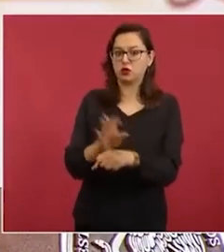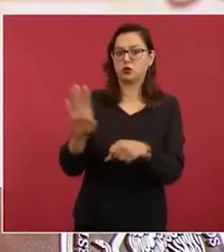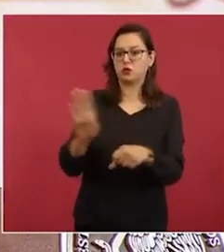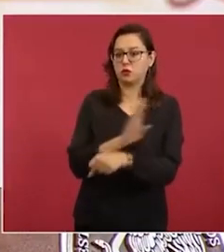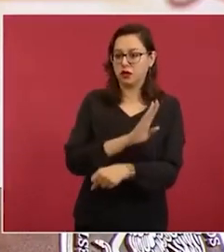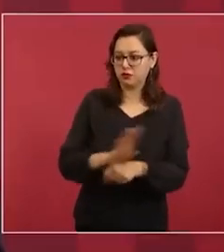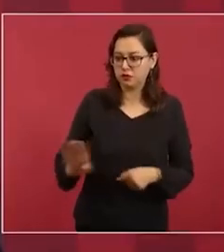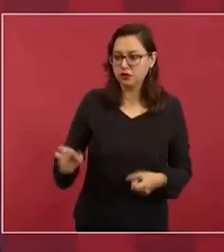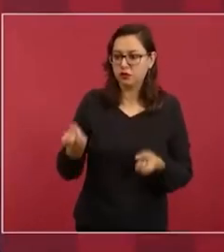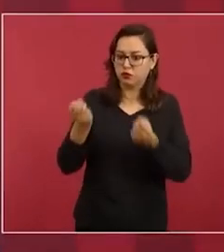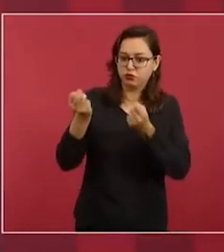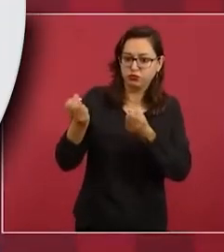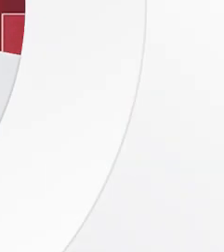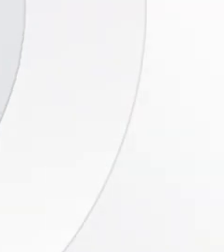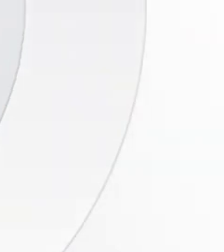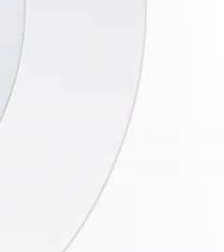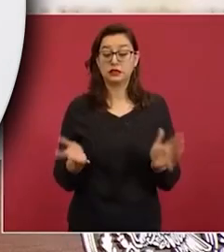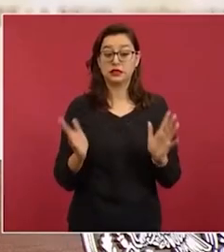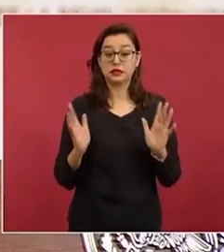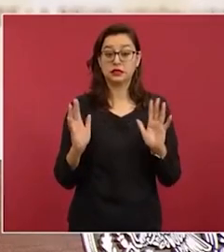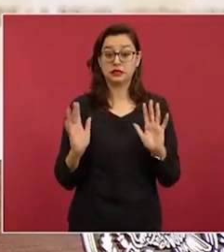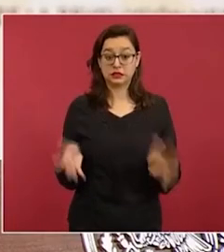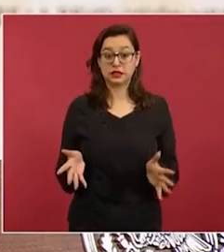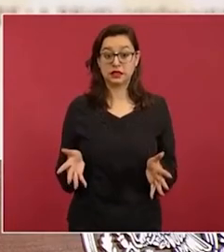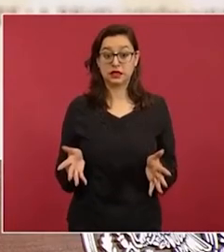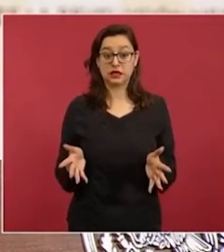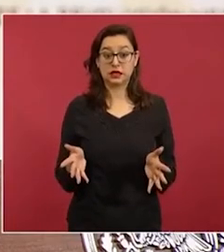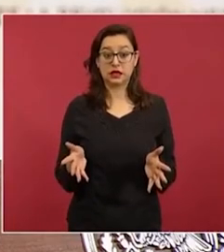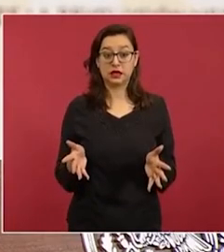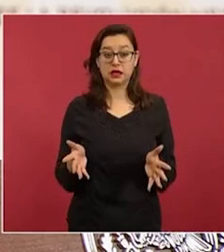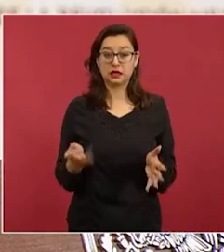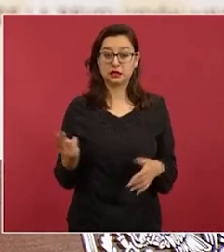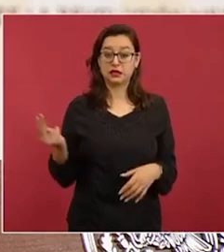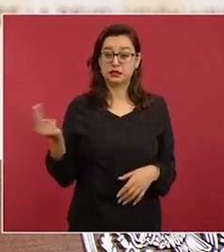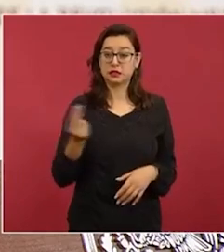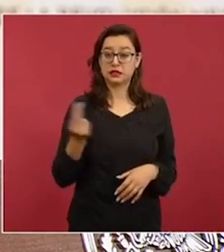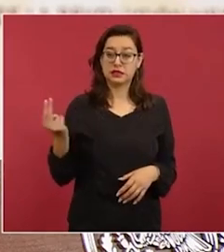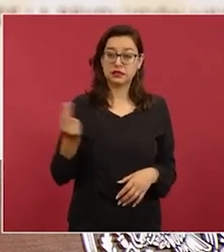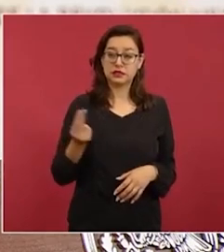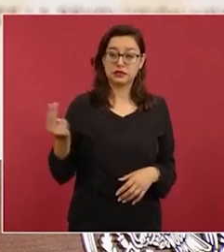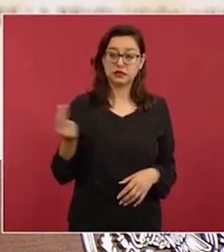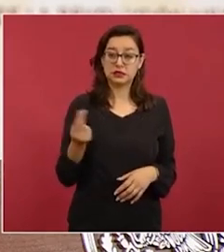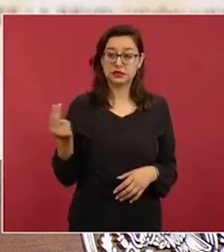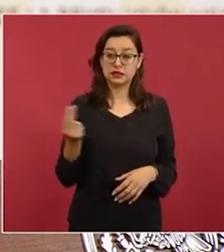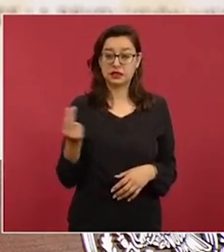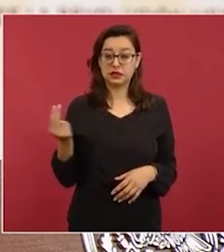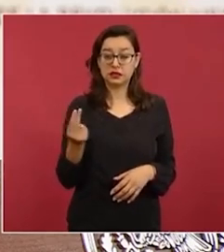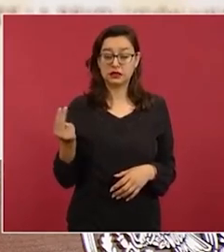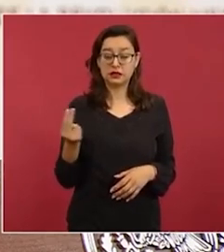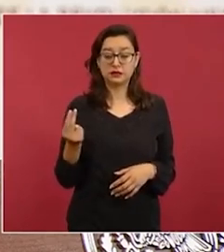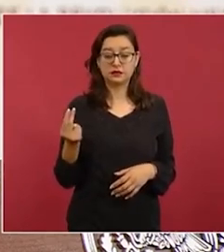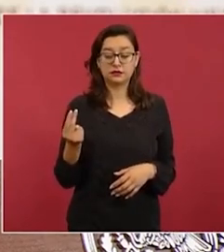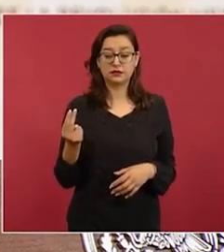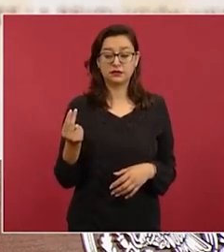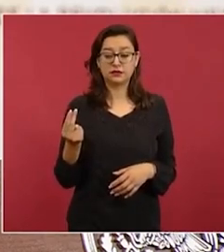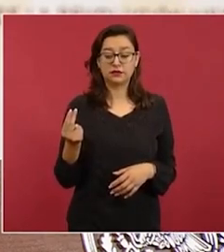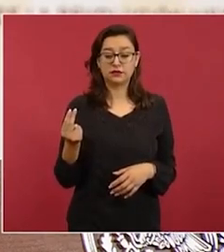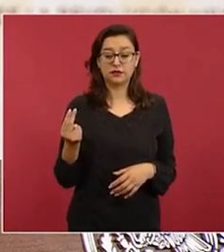beneficio del pueblo, para que se ponga